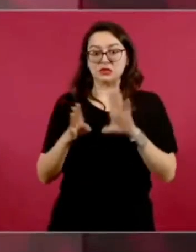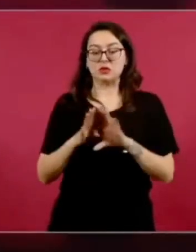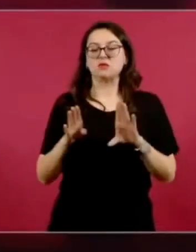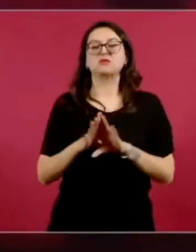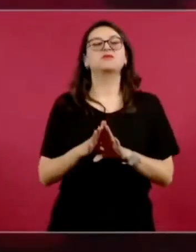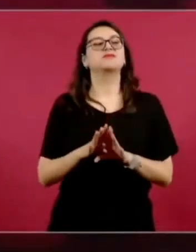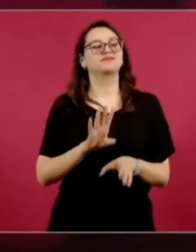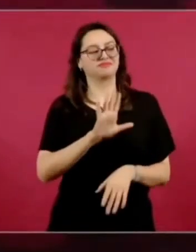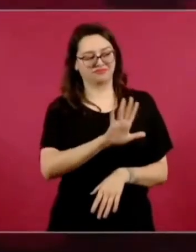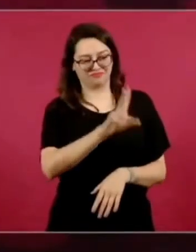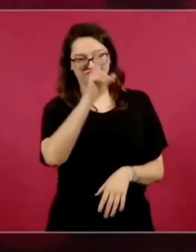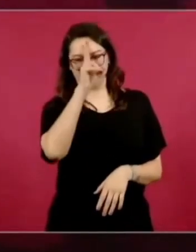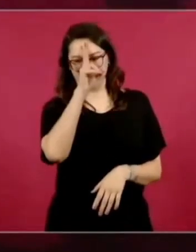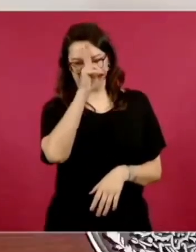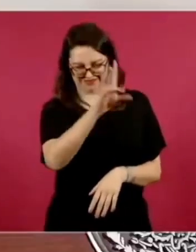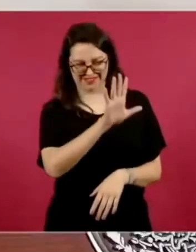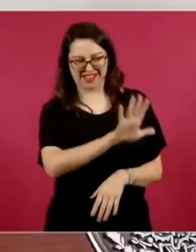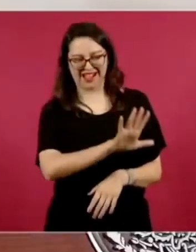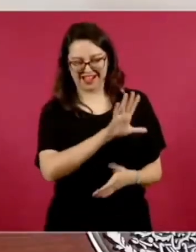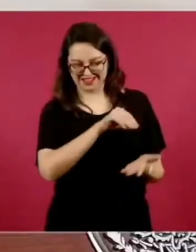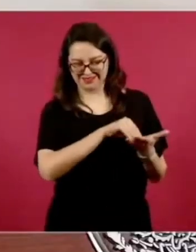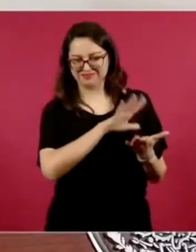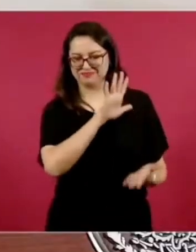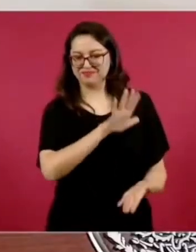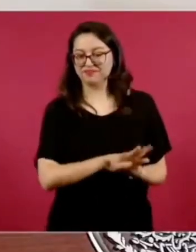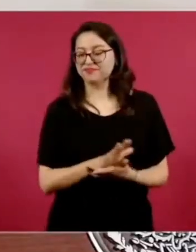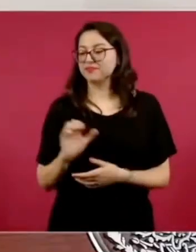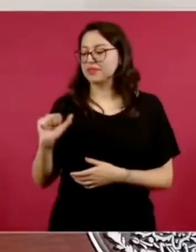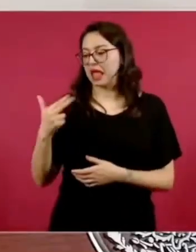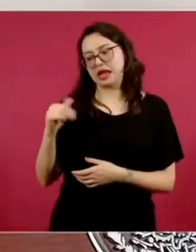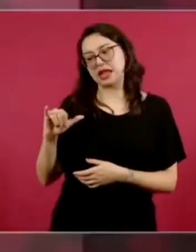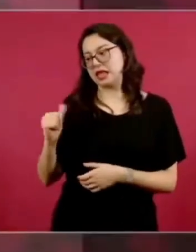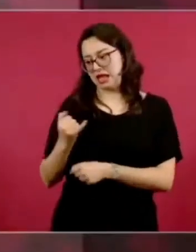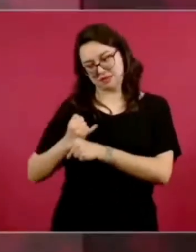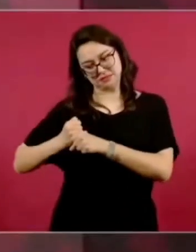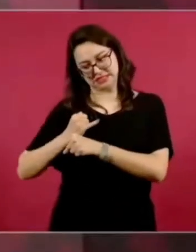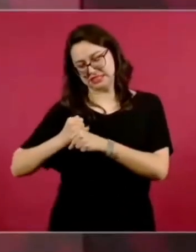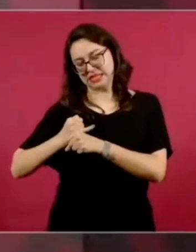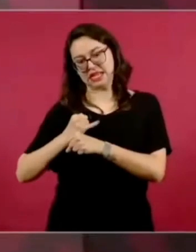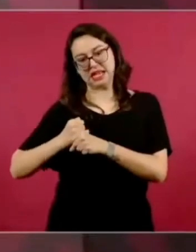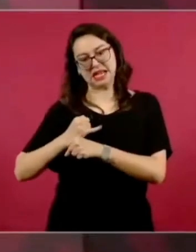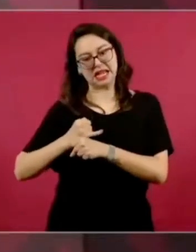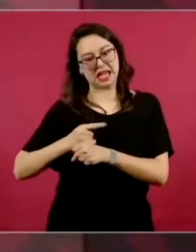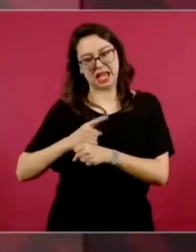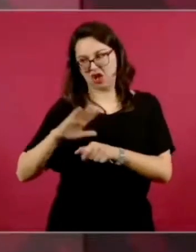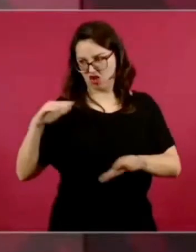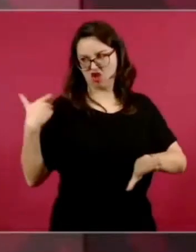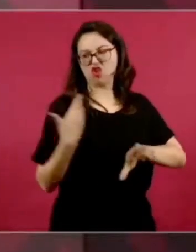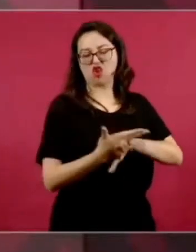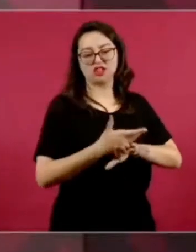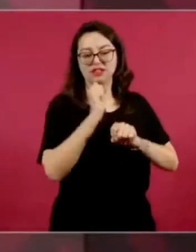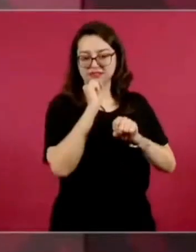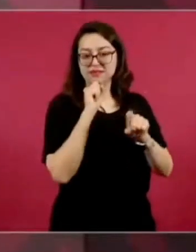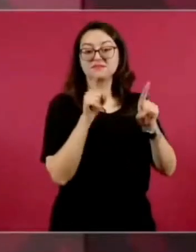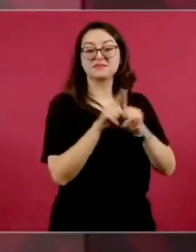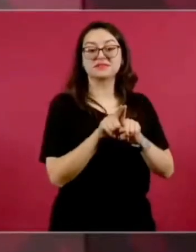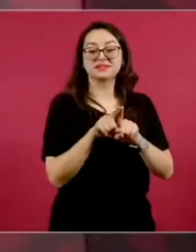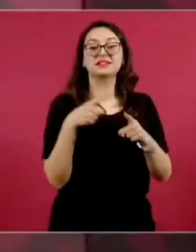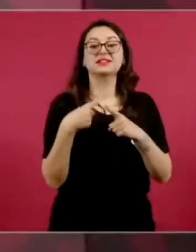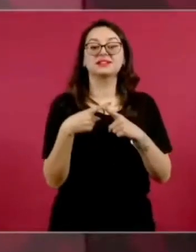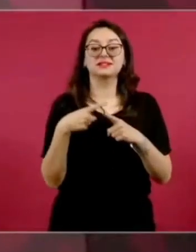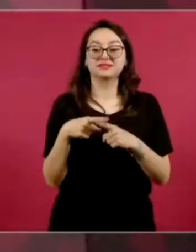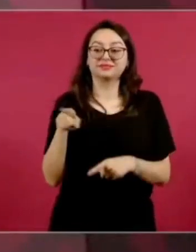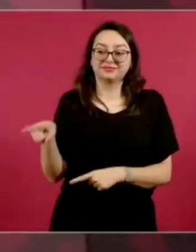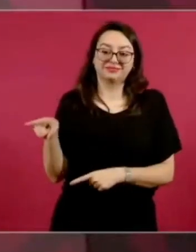y aquí cuento que al que mandaron a investigar a Naya fue precisamente al que